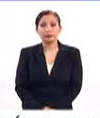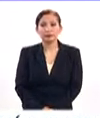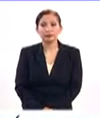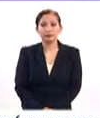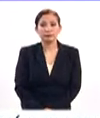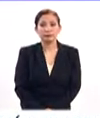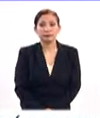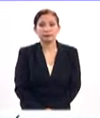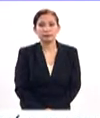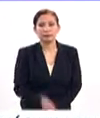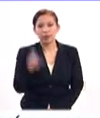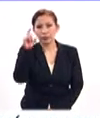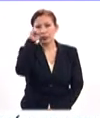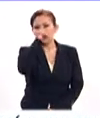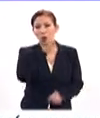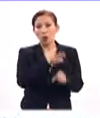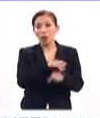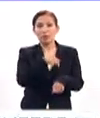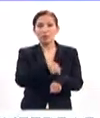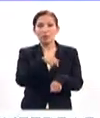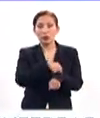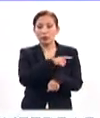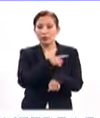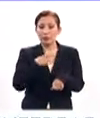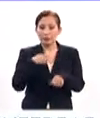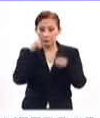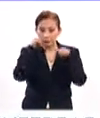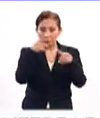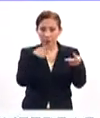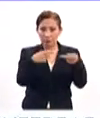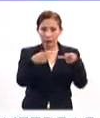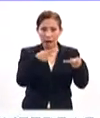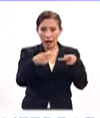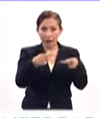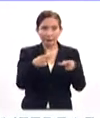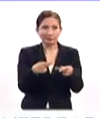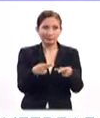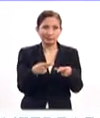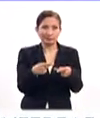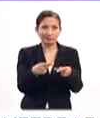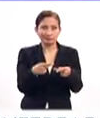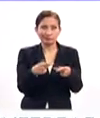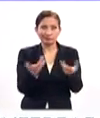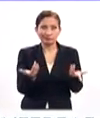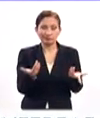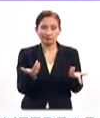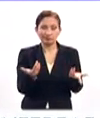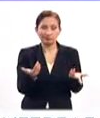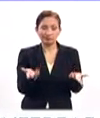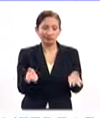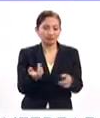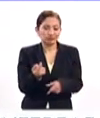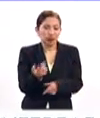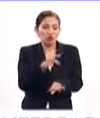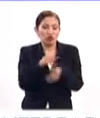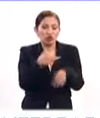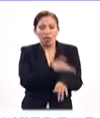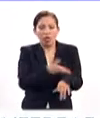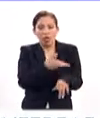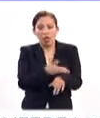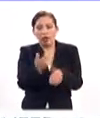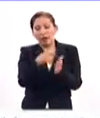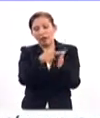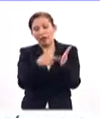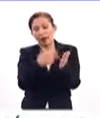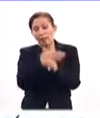Bueno, la dificultad radica en el tiempo que le tienes que dedicar a preparar tu, digamos, todo el proceso.